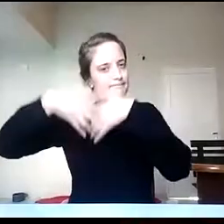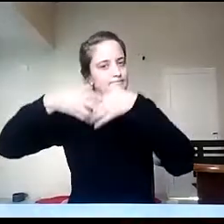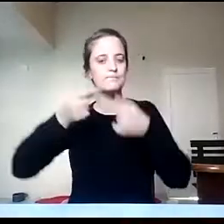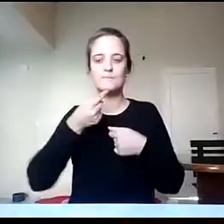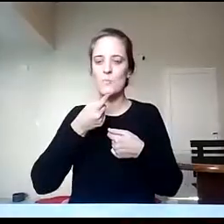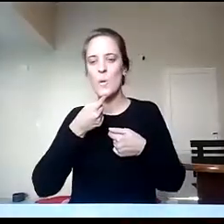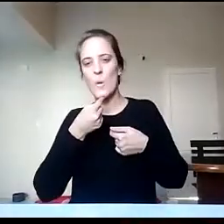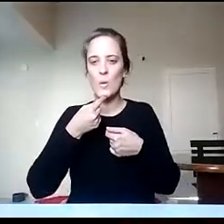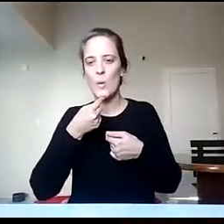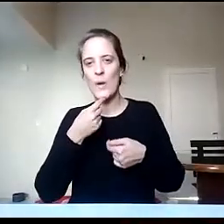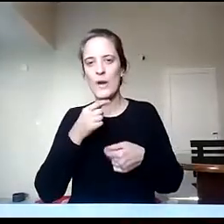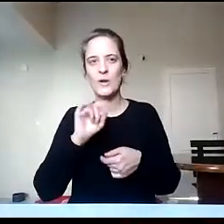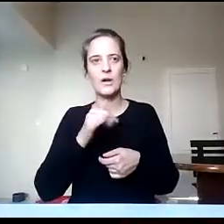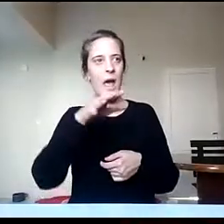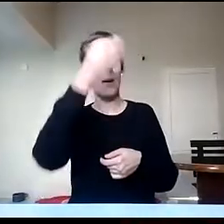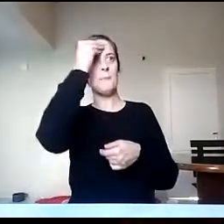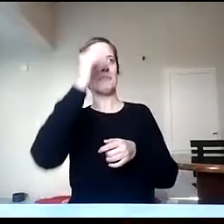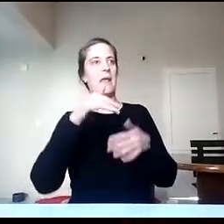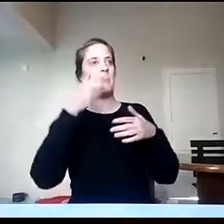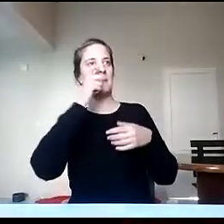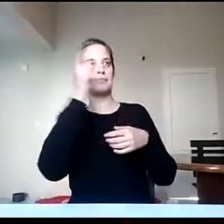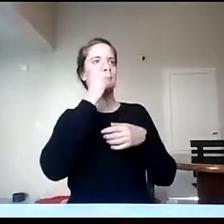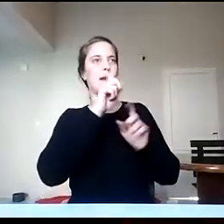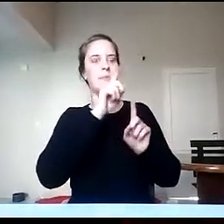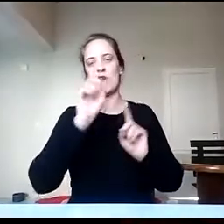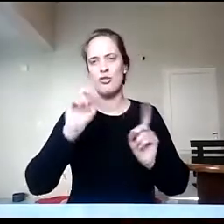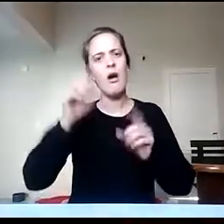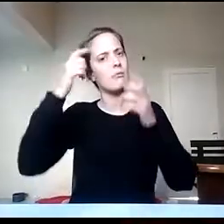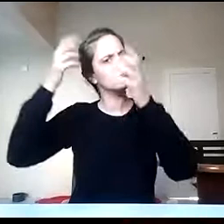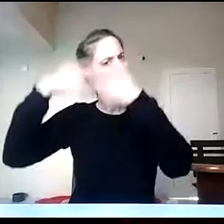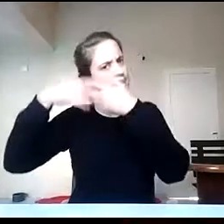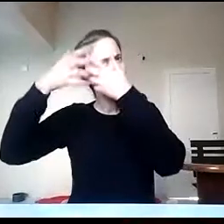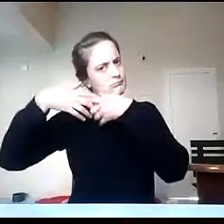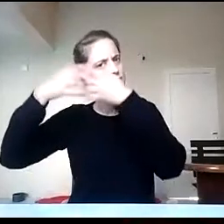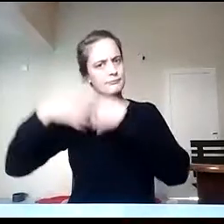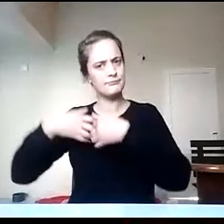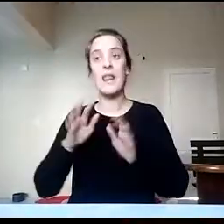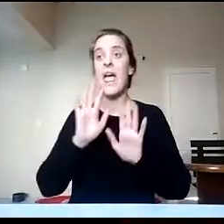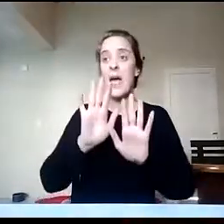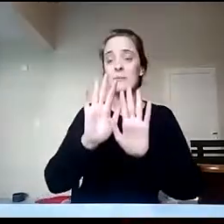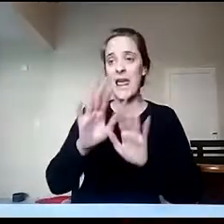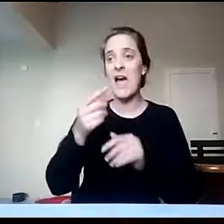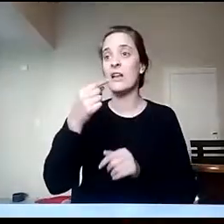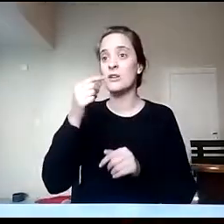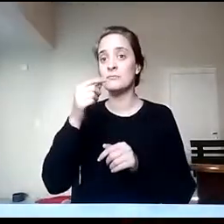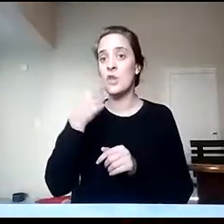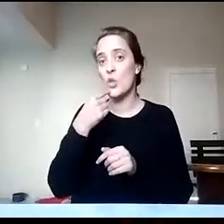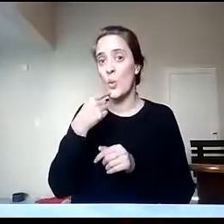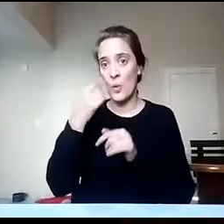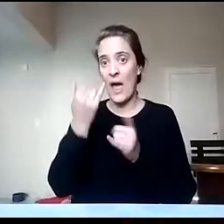a entender, muchos de Tenemos algunas preguntas en el chat. Ah, bueno, bueno, acá no las veo, Jesús, están en el chat.